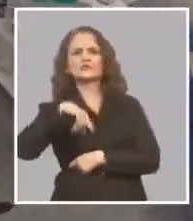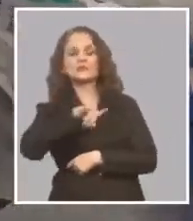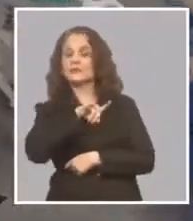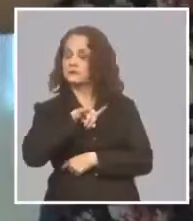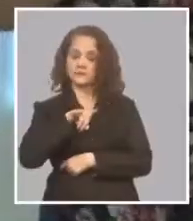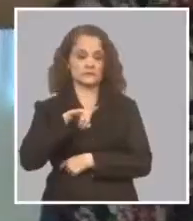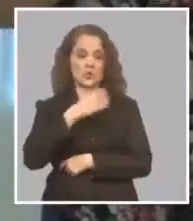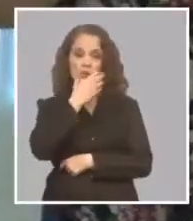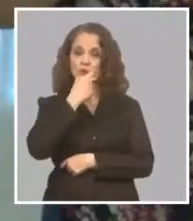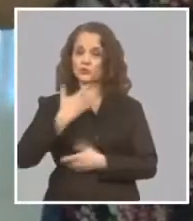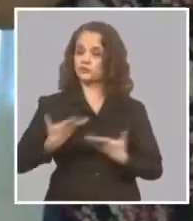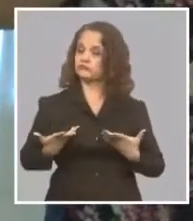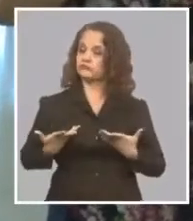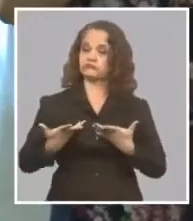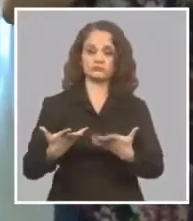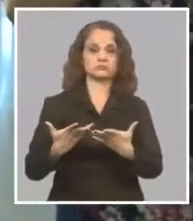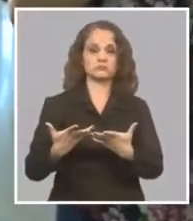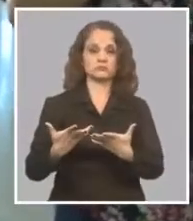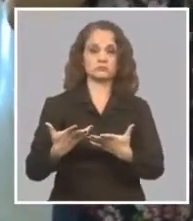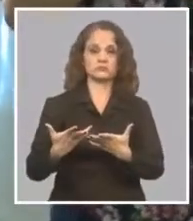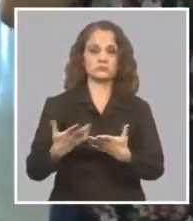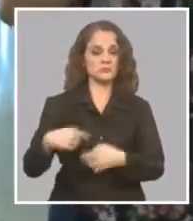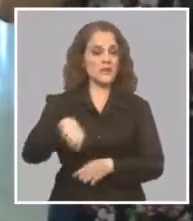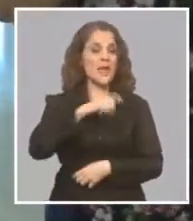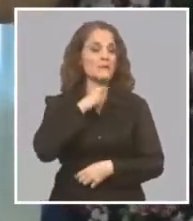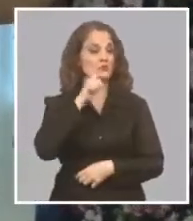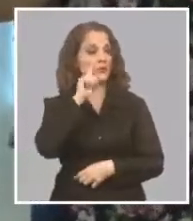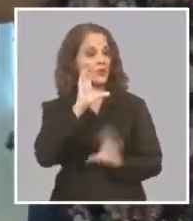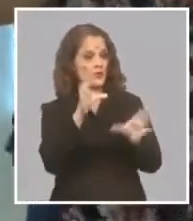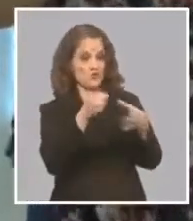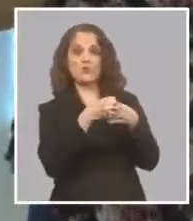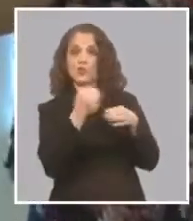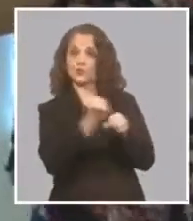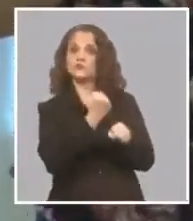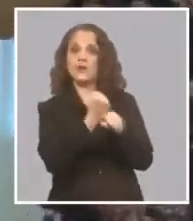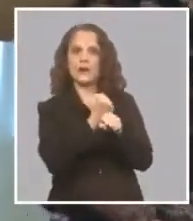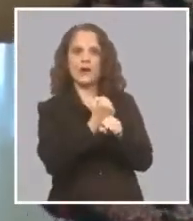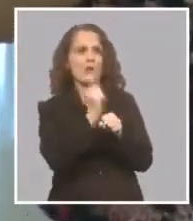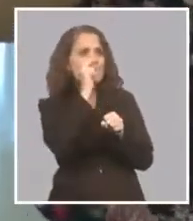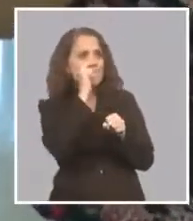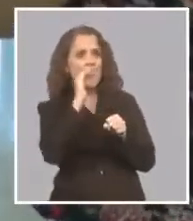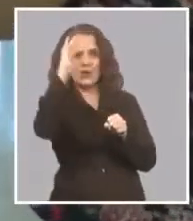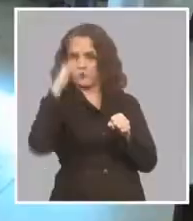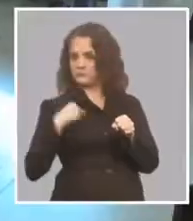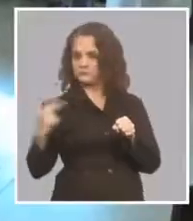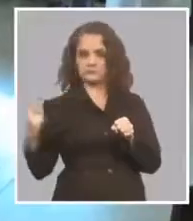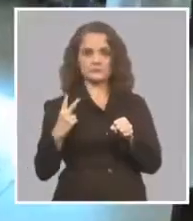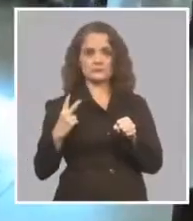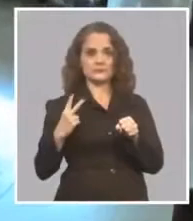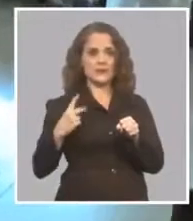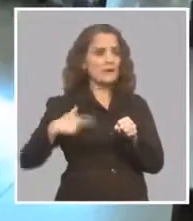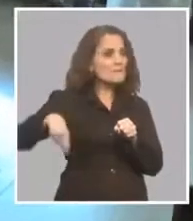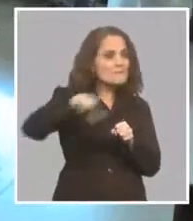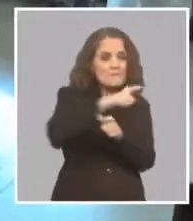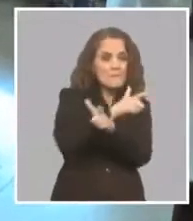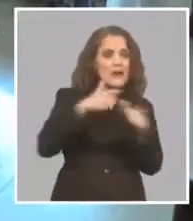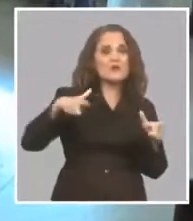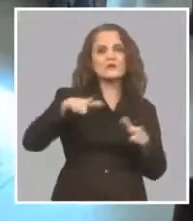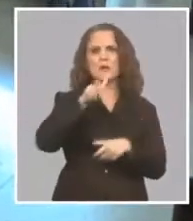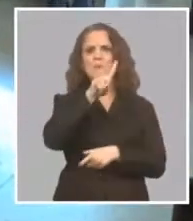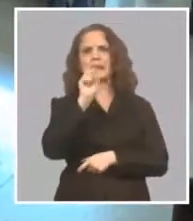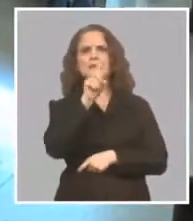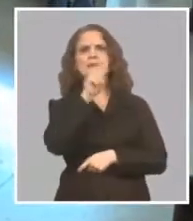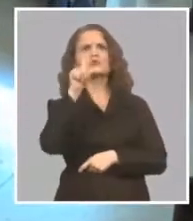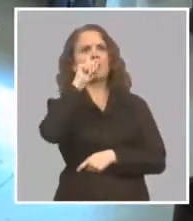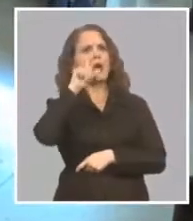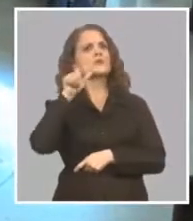guardia Los de mayor edad Somos angelillos El resto De 20, 21 años Creo que la juventud Es la que ha